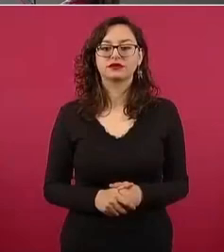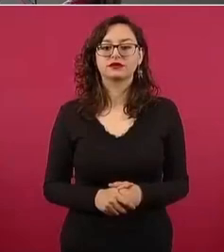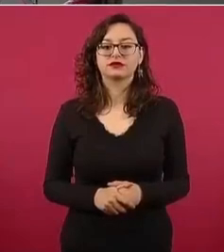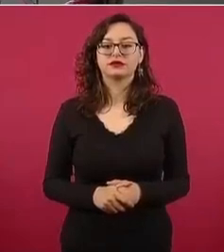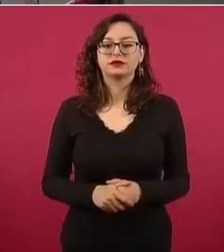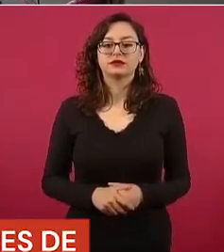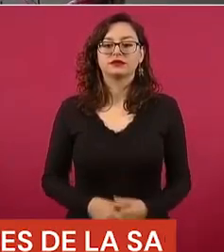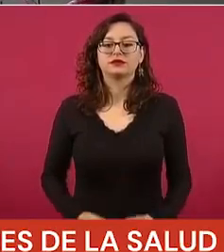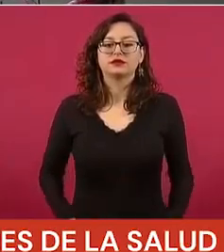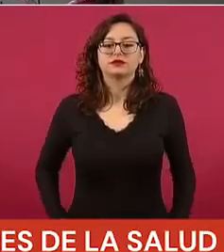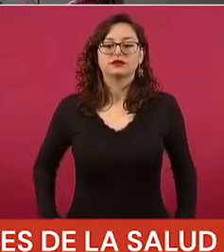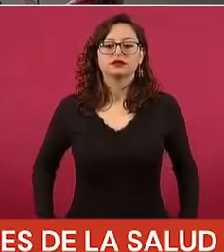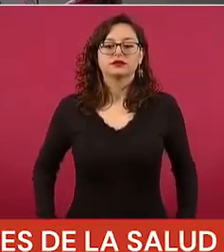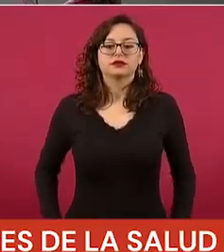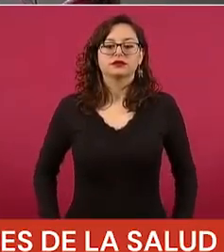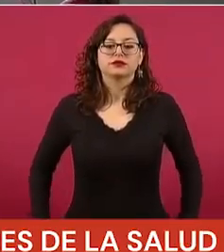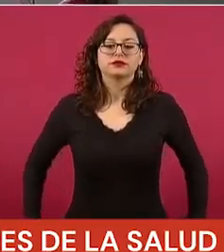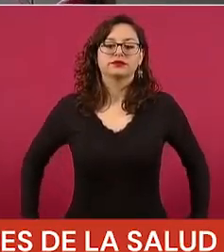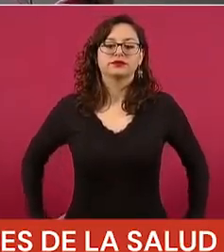El micrófono.